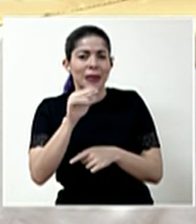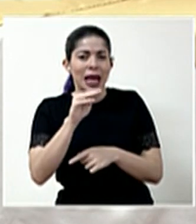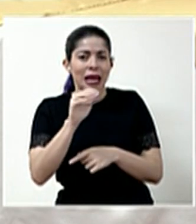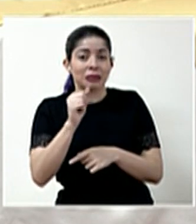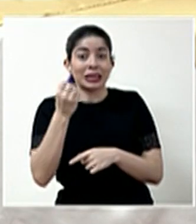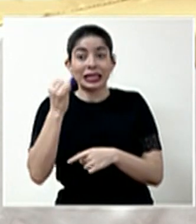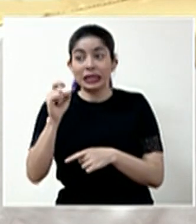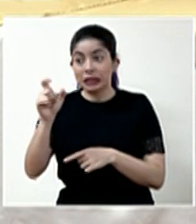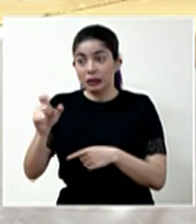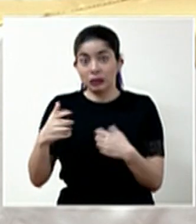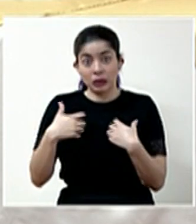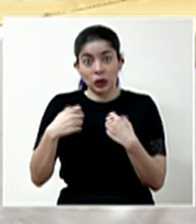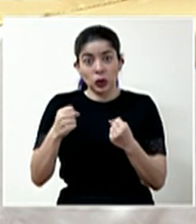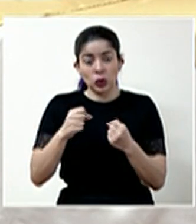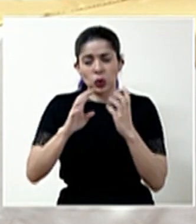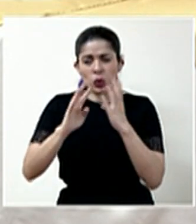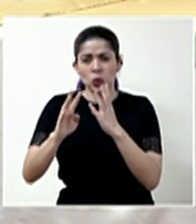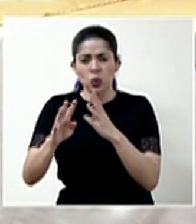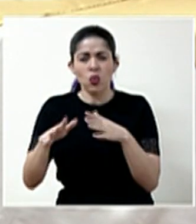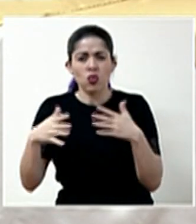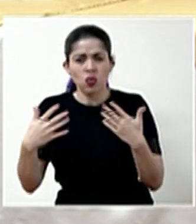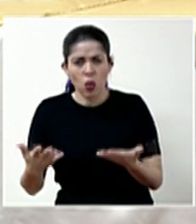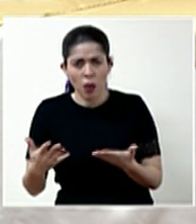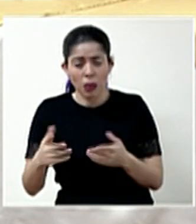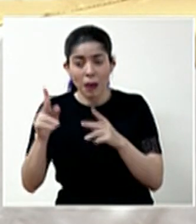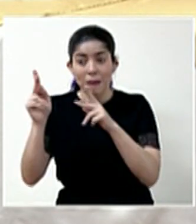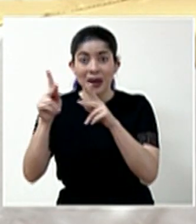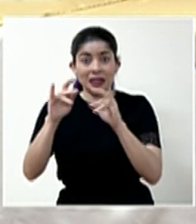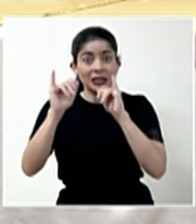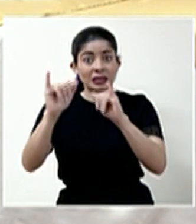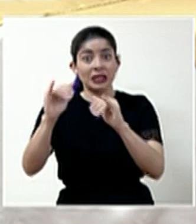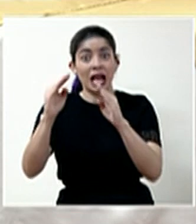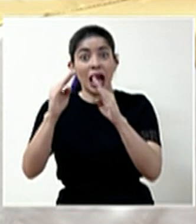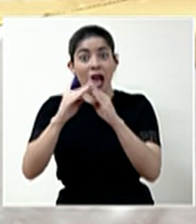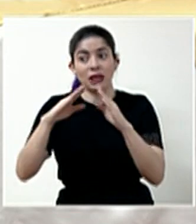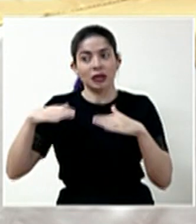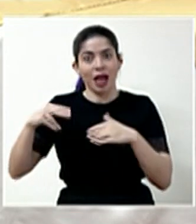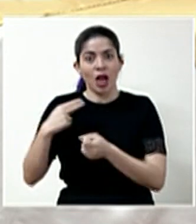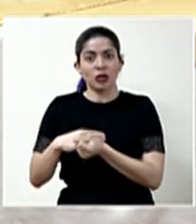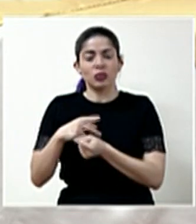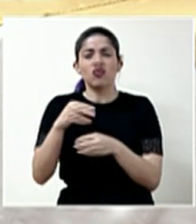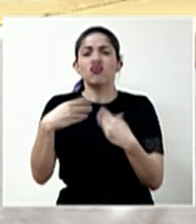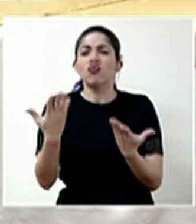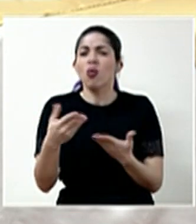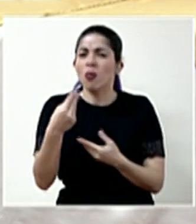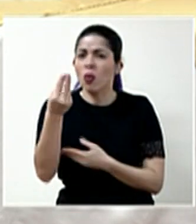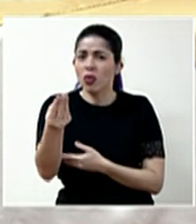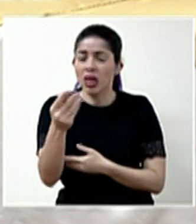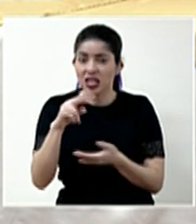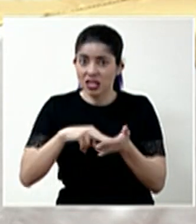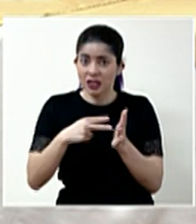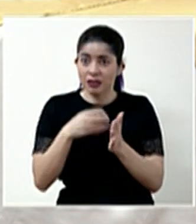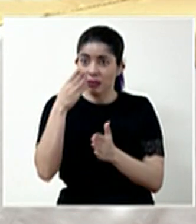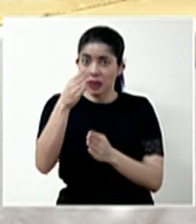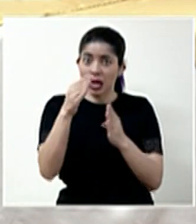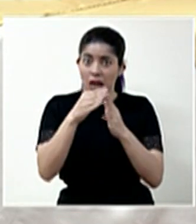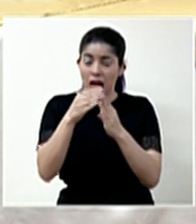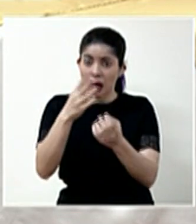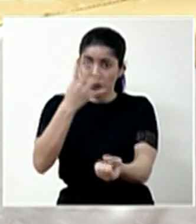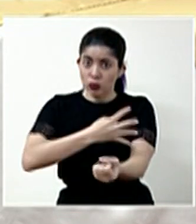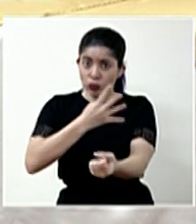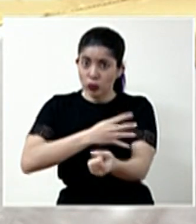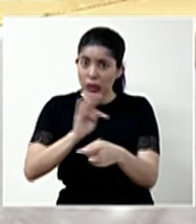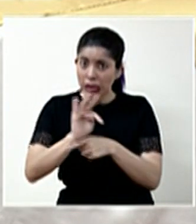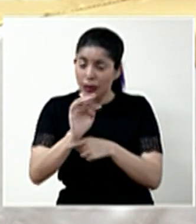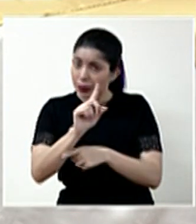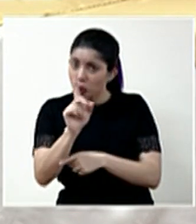recuperadas a los pacientes que permanecen en sus casas y no hospitalizados? ¿Irán a domicilio a aplicarles el tratamiento?